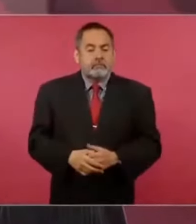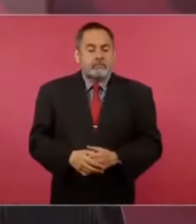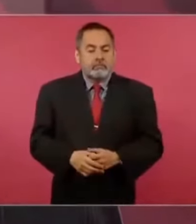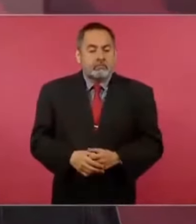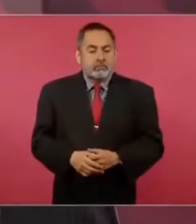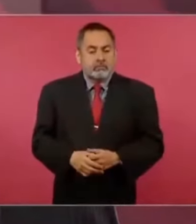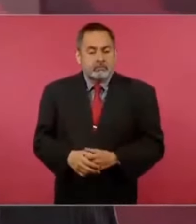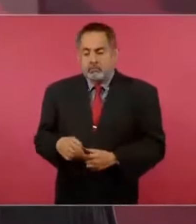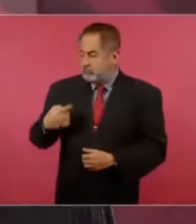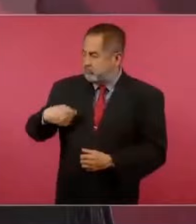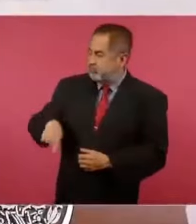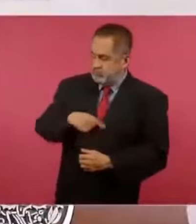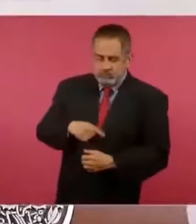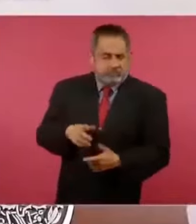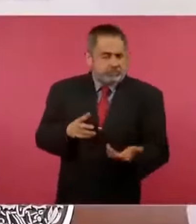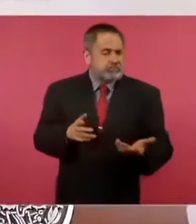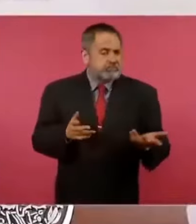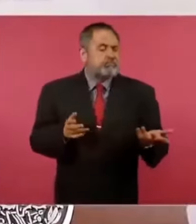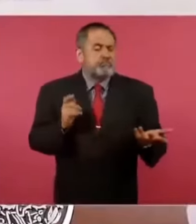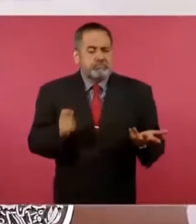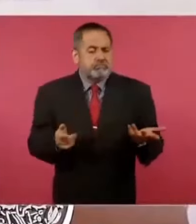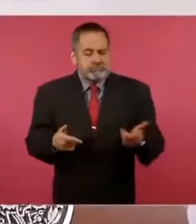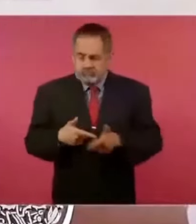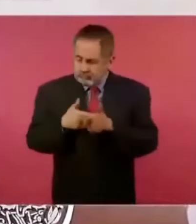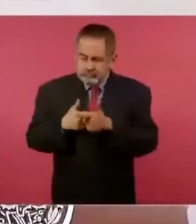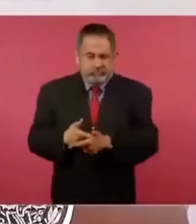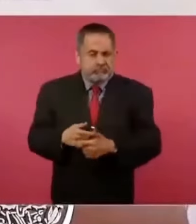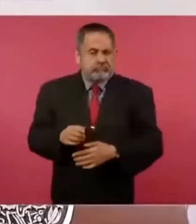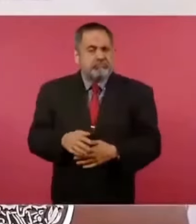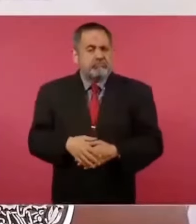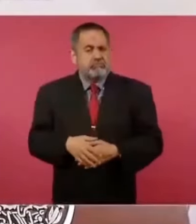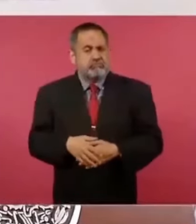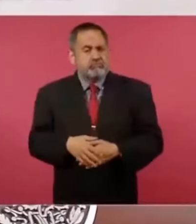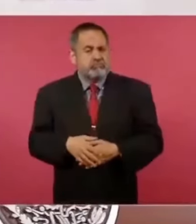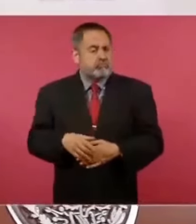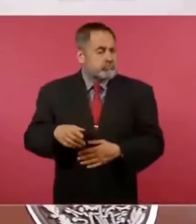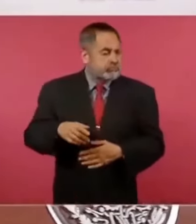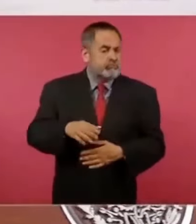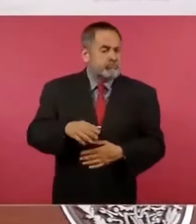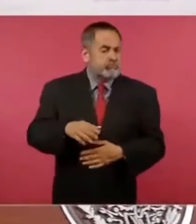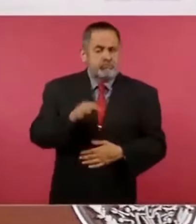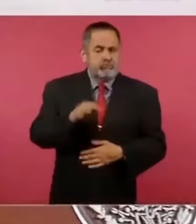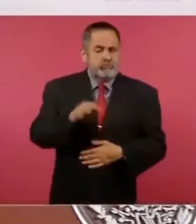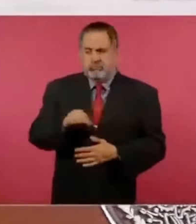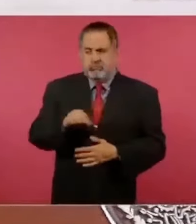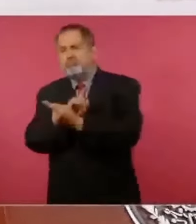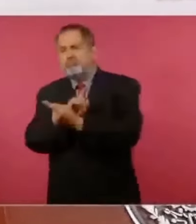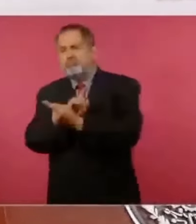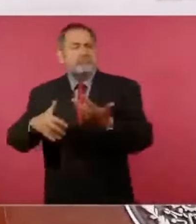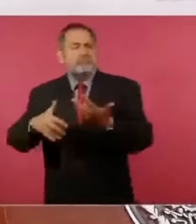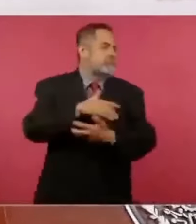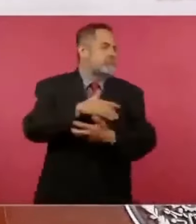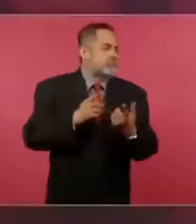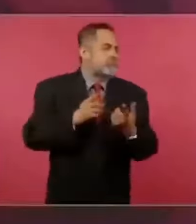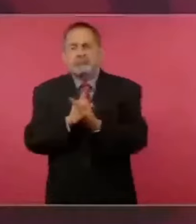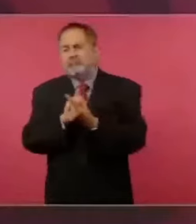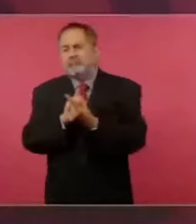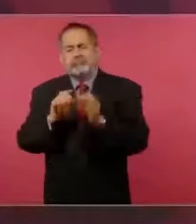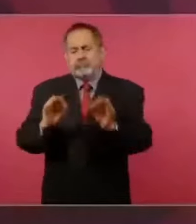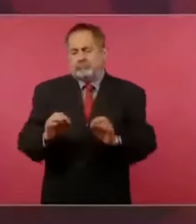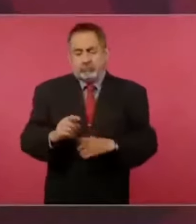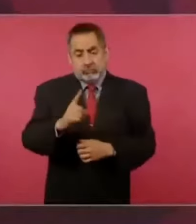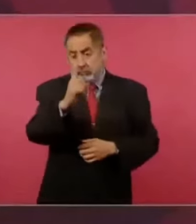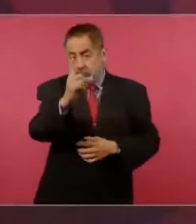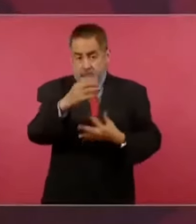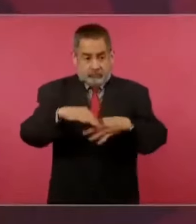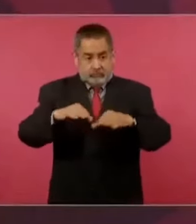mantener nuestra convivencia. Esa era una de las cosas más importantes de este proceso